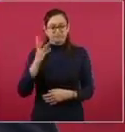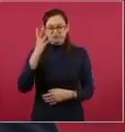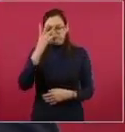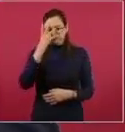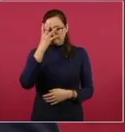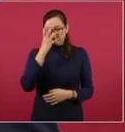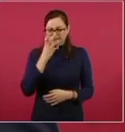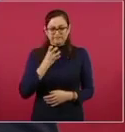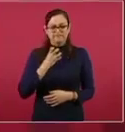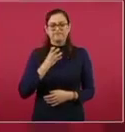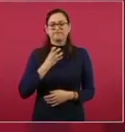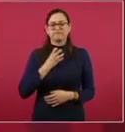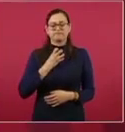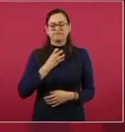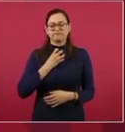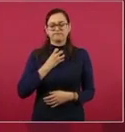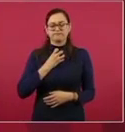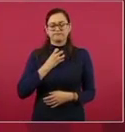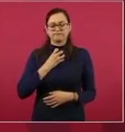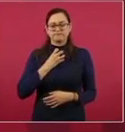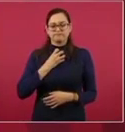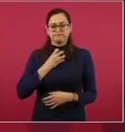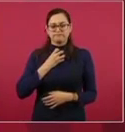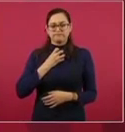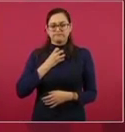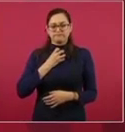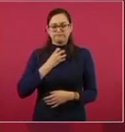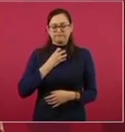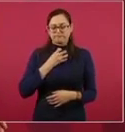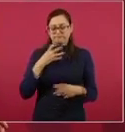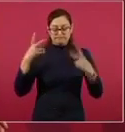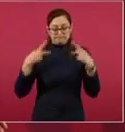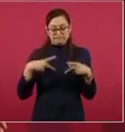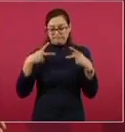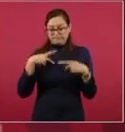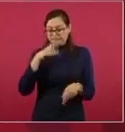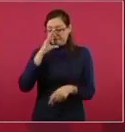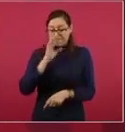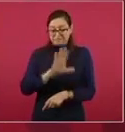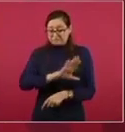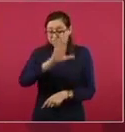irreparables,